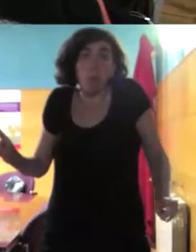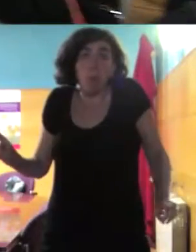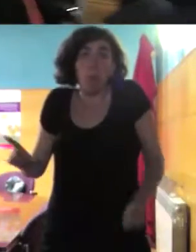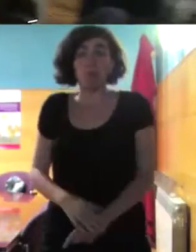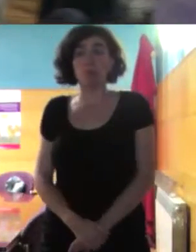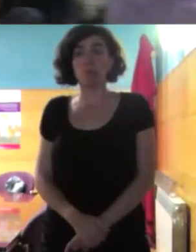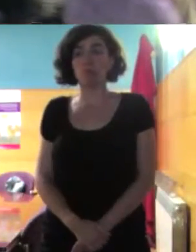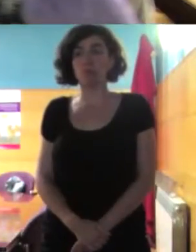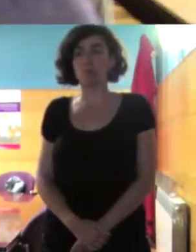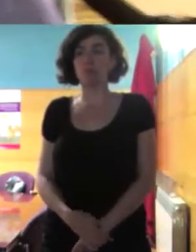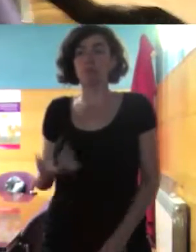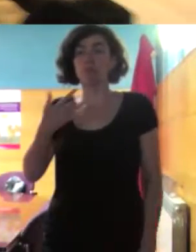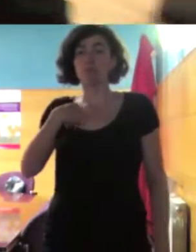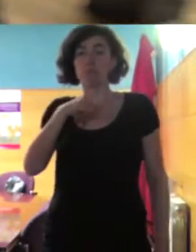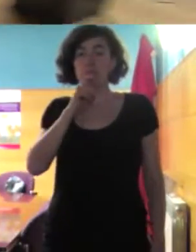no lo sé es difícil